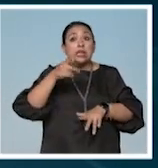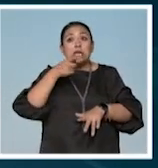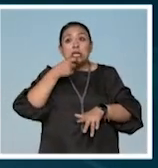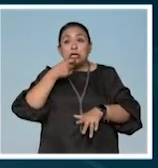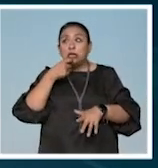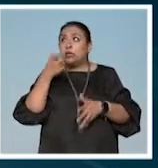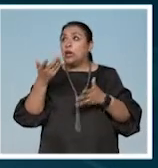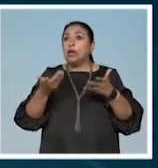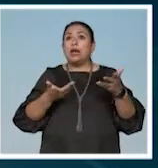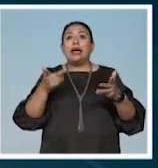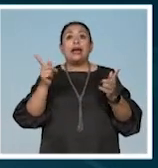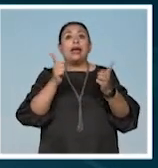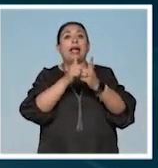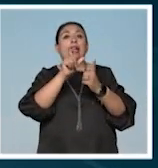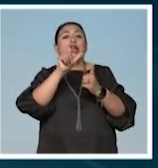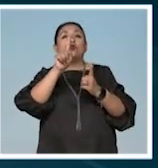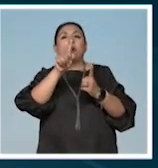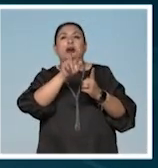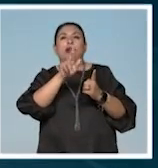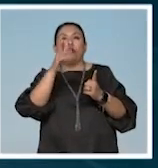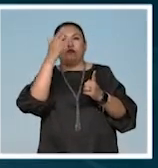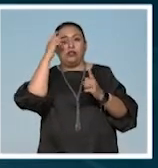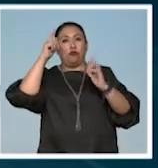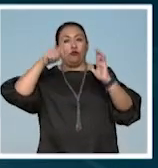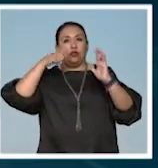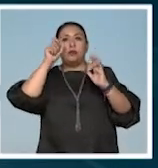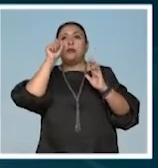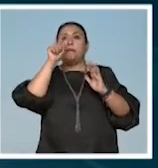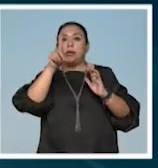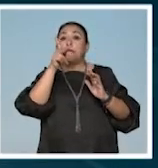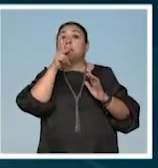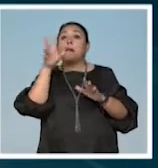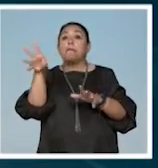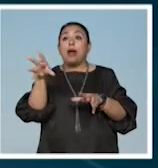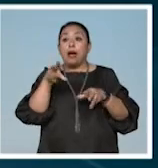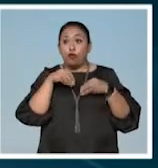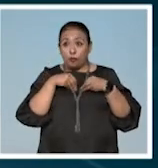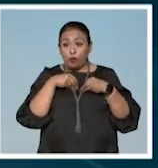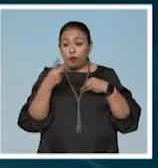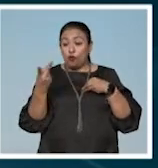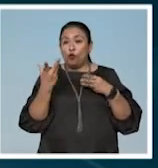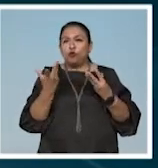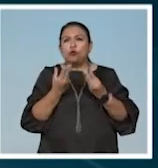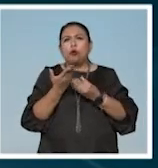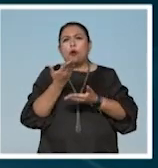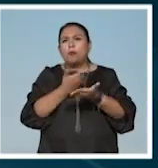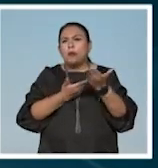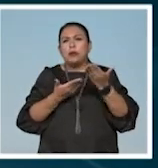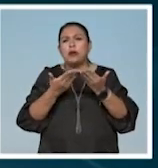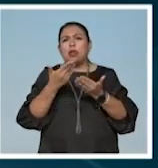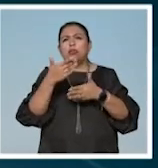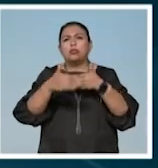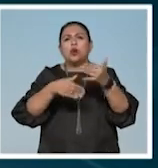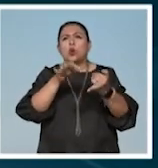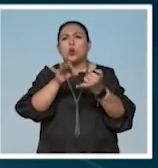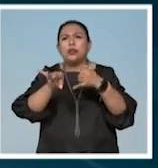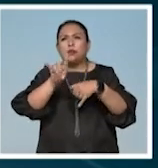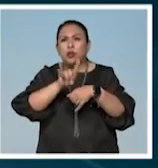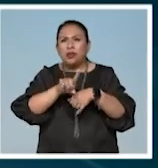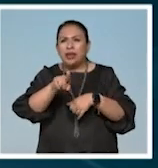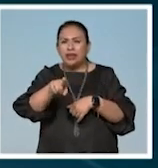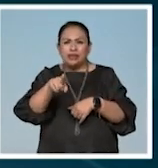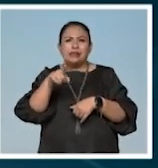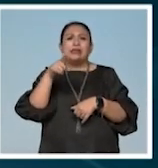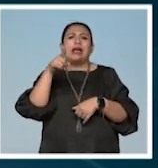encontrar entonces con Antoine un reconocido cineasta que también es su padre adoptivo y juntos convivirán hasta el último día esta es la